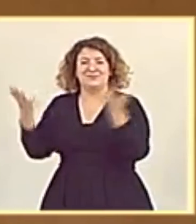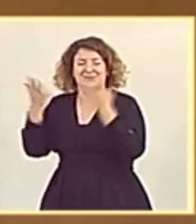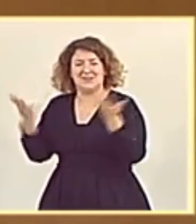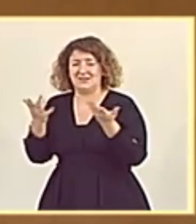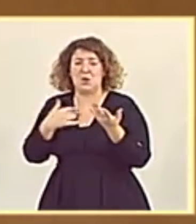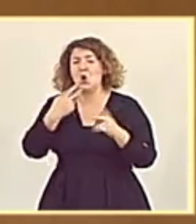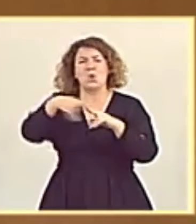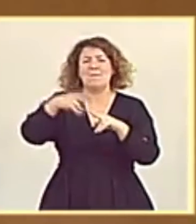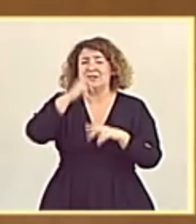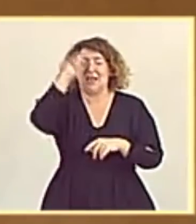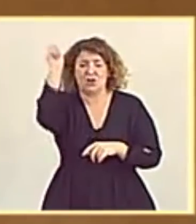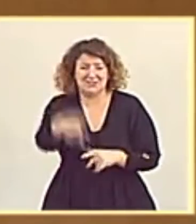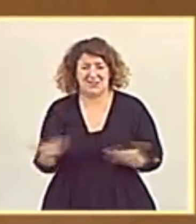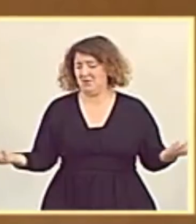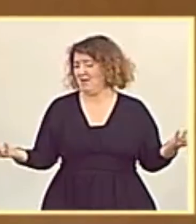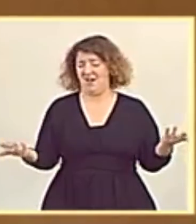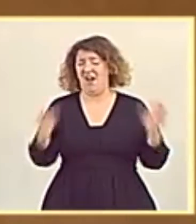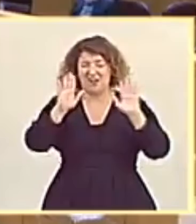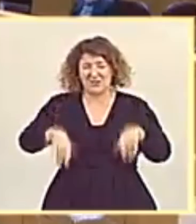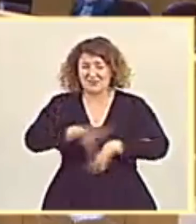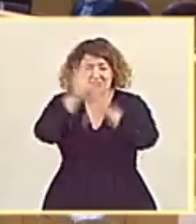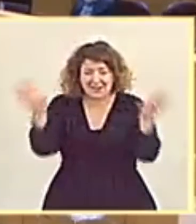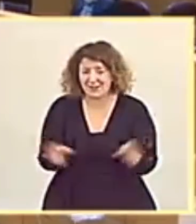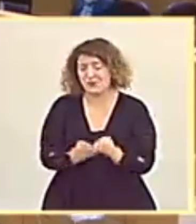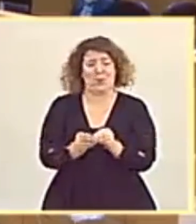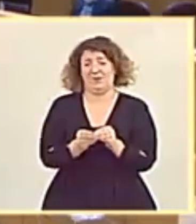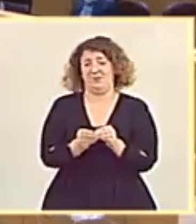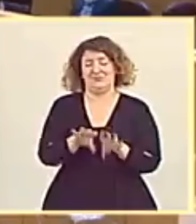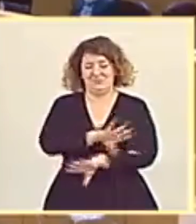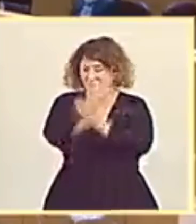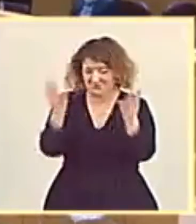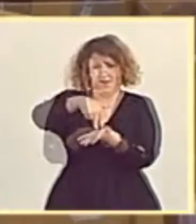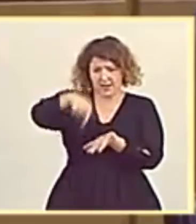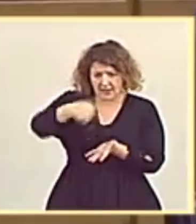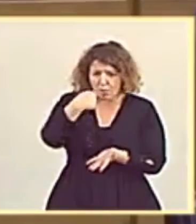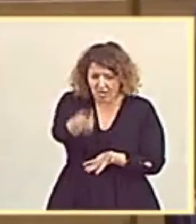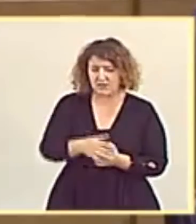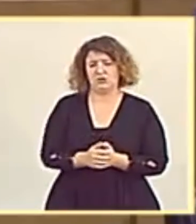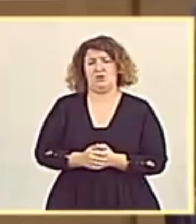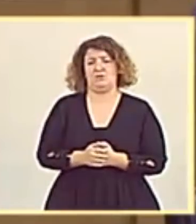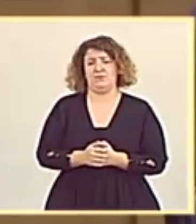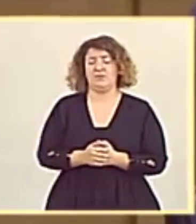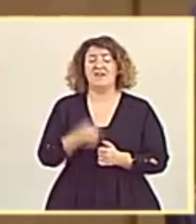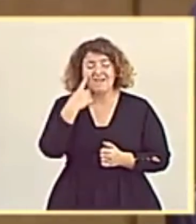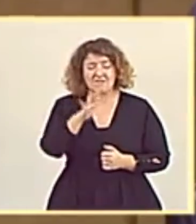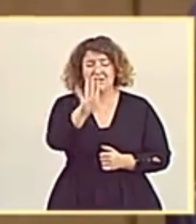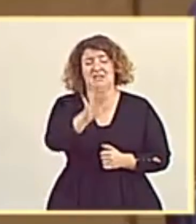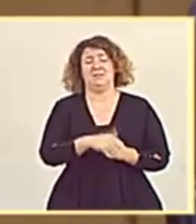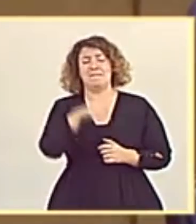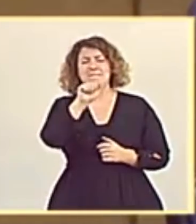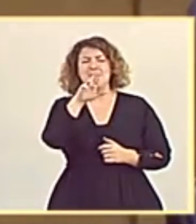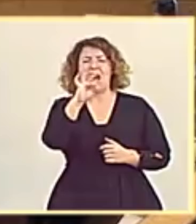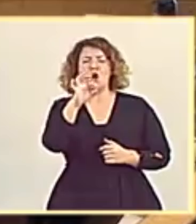política que no sirve, en definitiva, en definitiva, lo que no es. Y fíjese, señor Maroto, qué